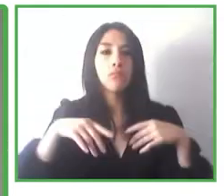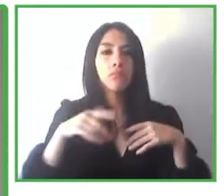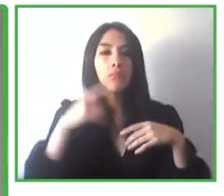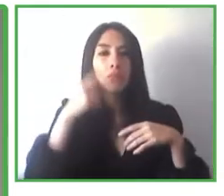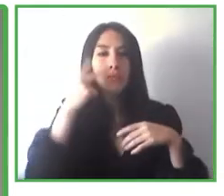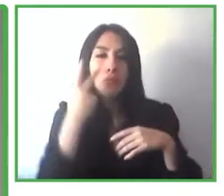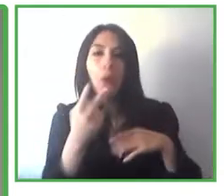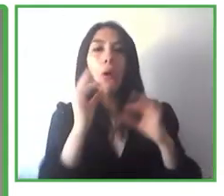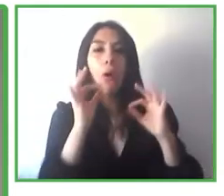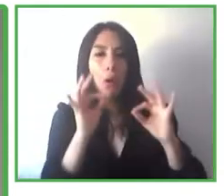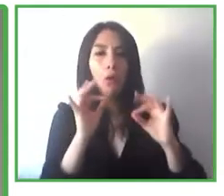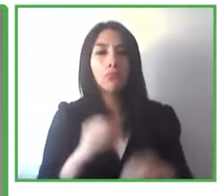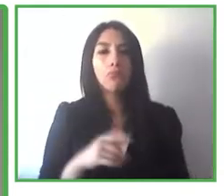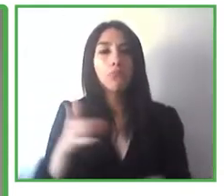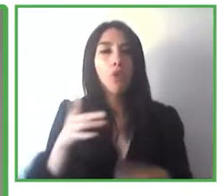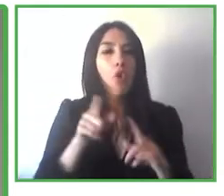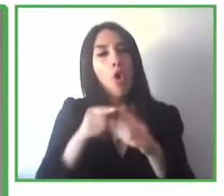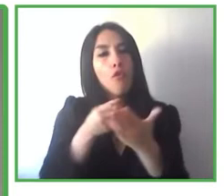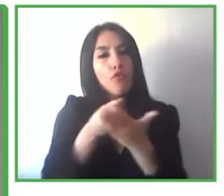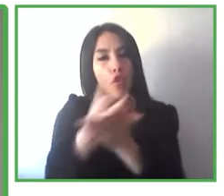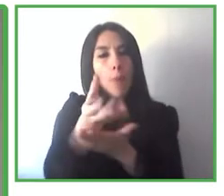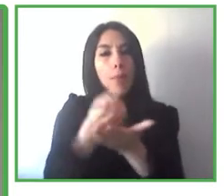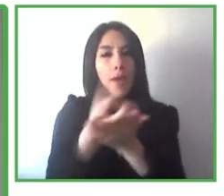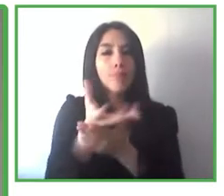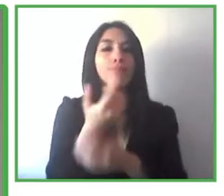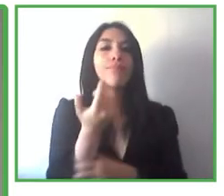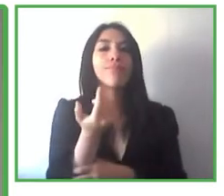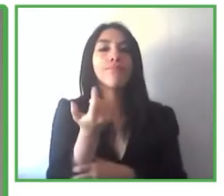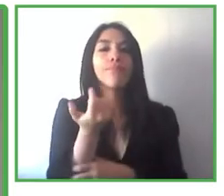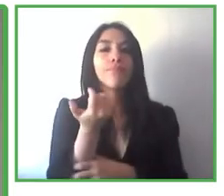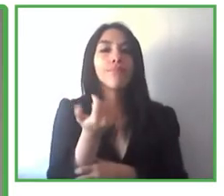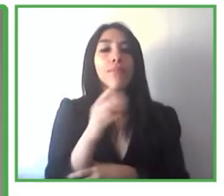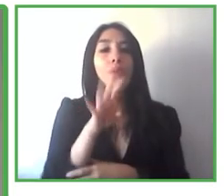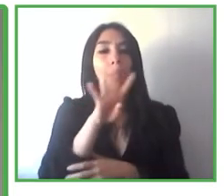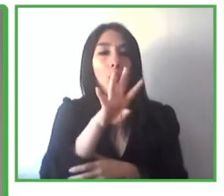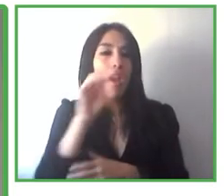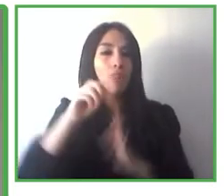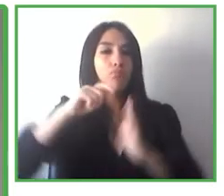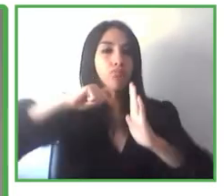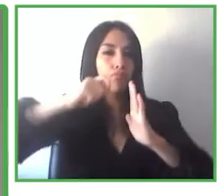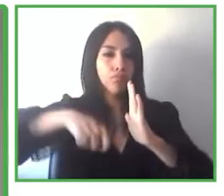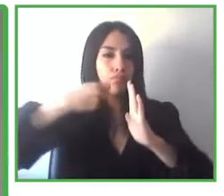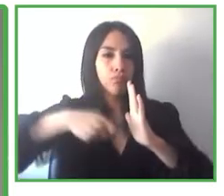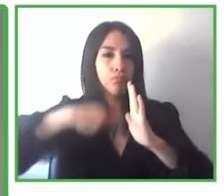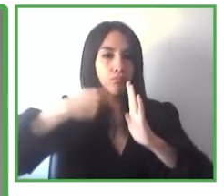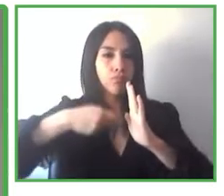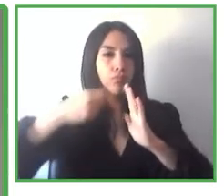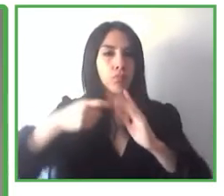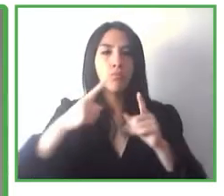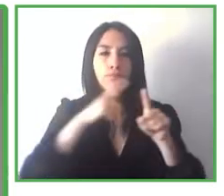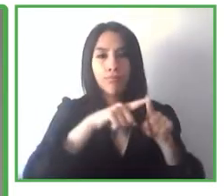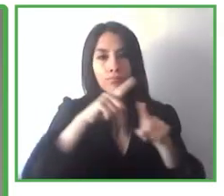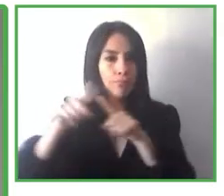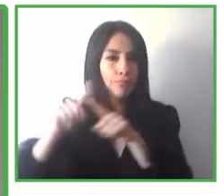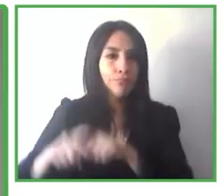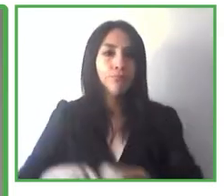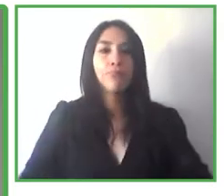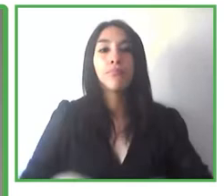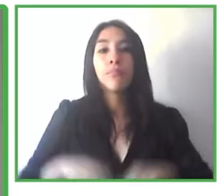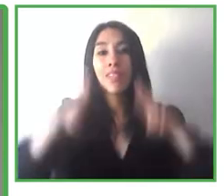40 proyectos nacionales y también internacionales y a lo largo de toda su trayectoria pues ha recibido